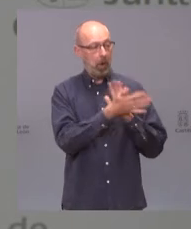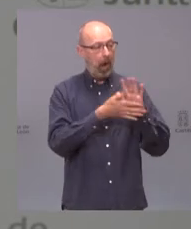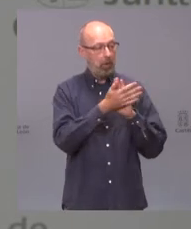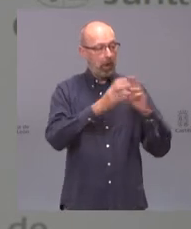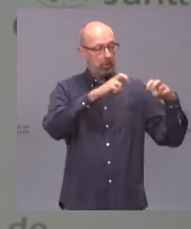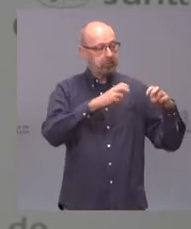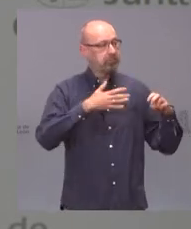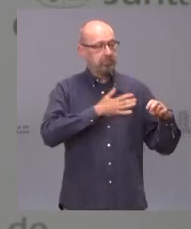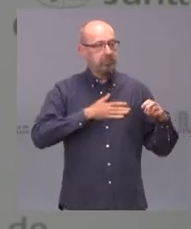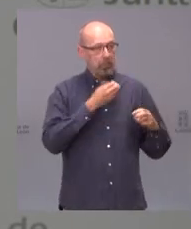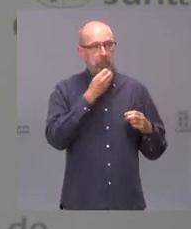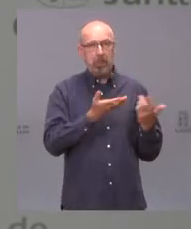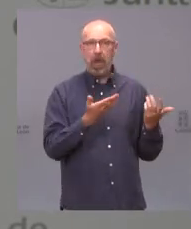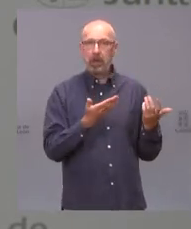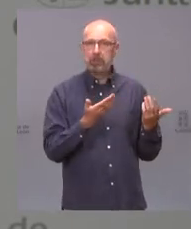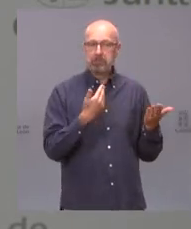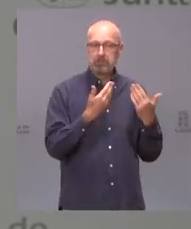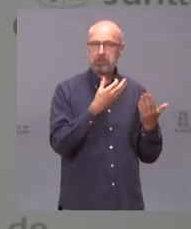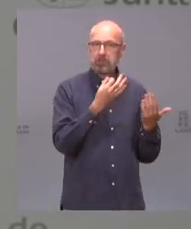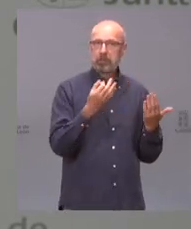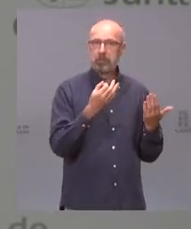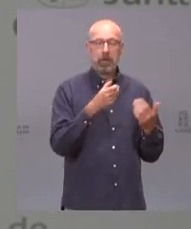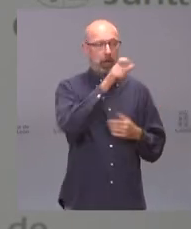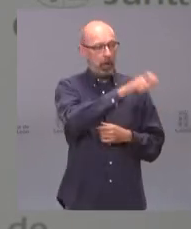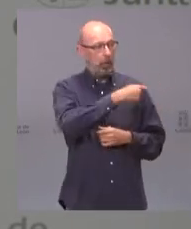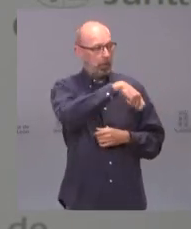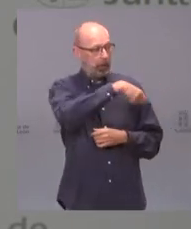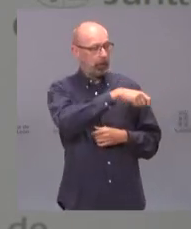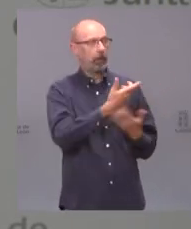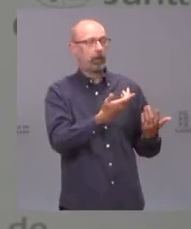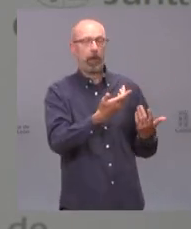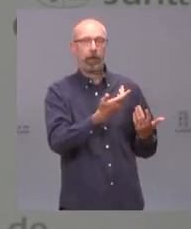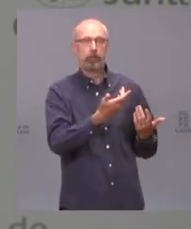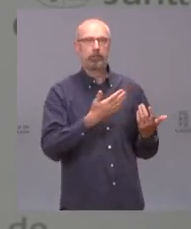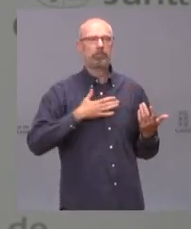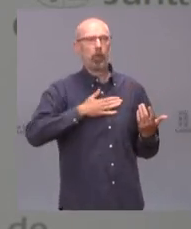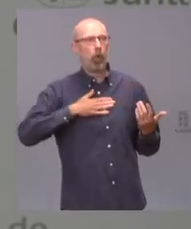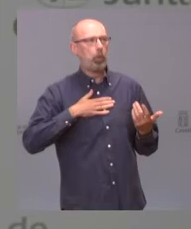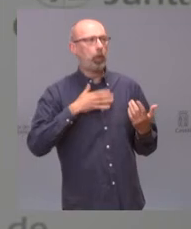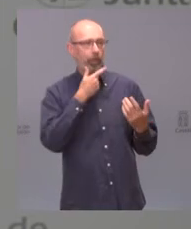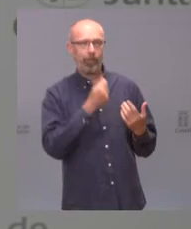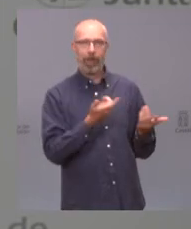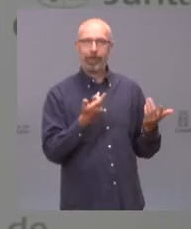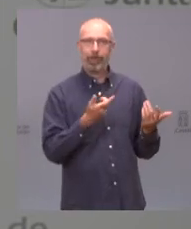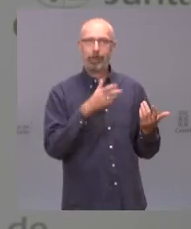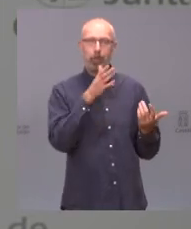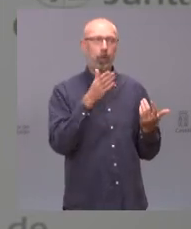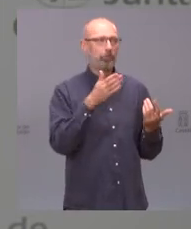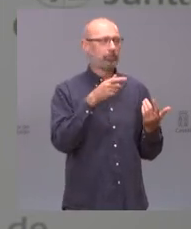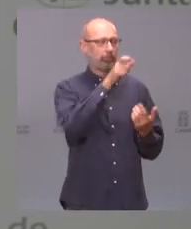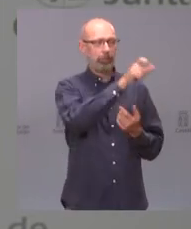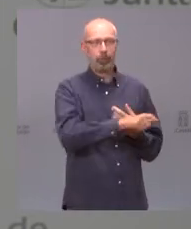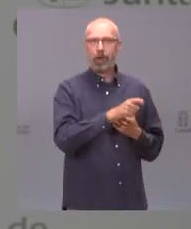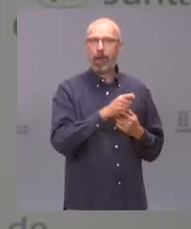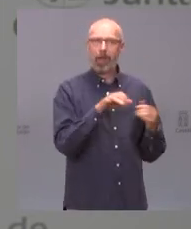es muy difícil estar incómoda con alguien como el presidente que es bueno en el trato es encantador y cercano y aparte